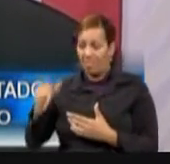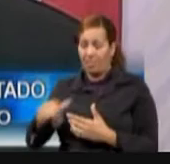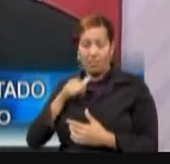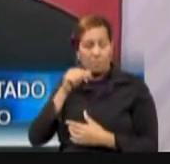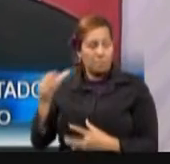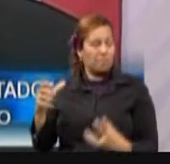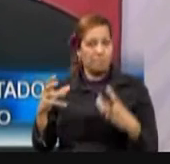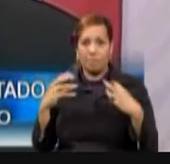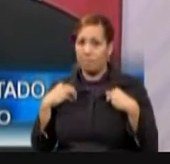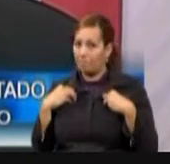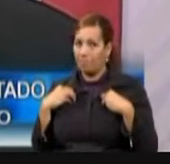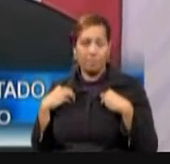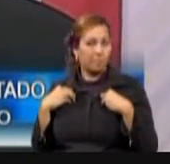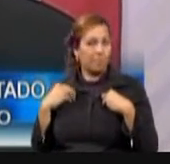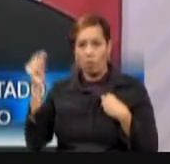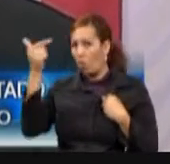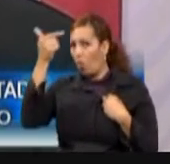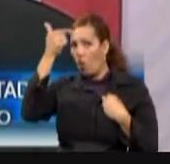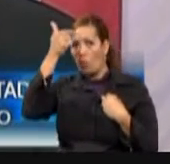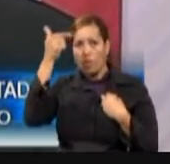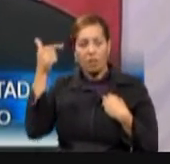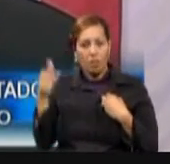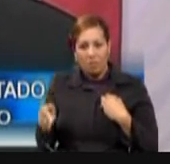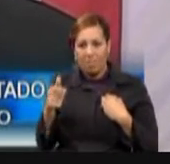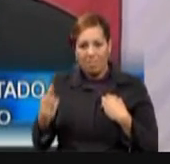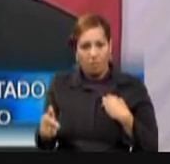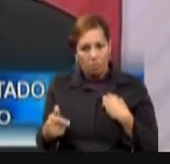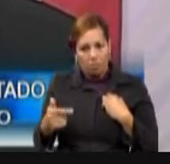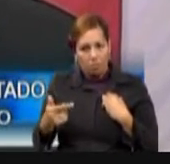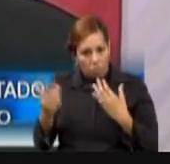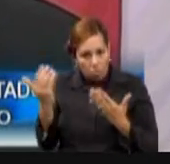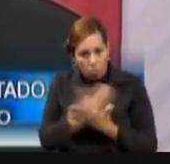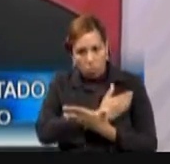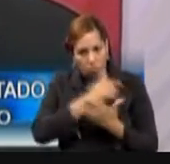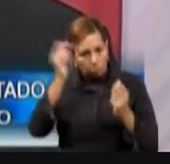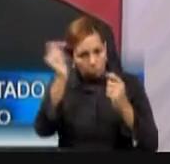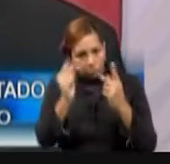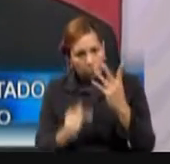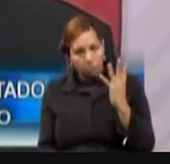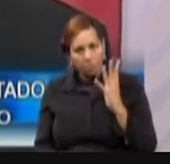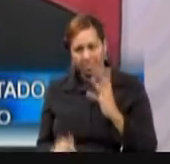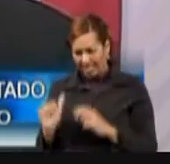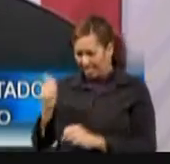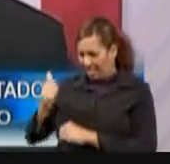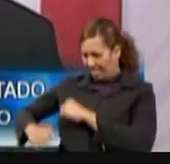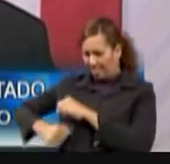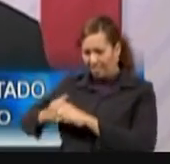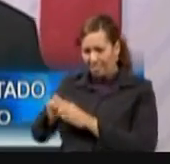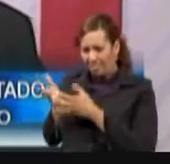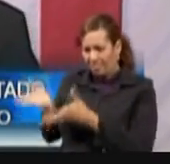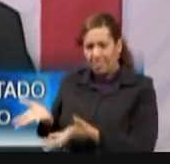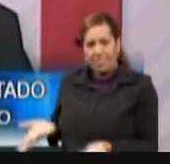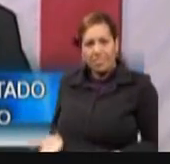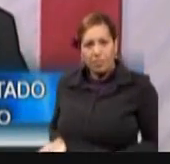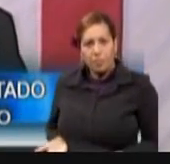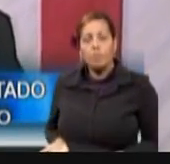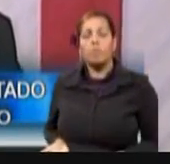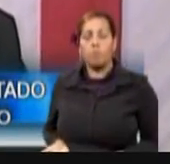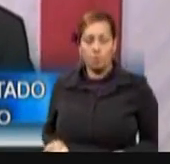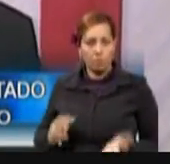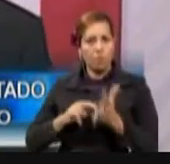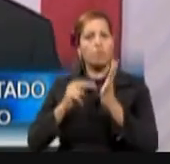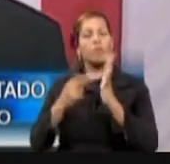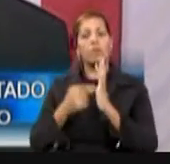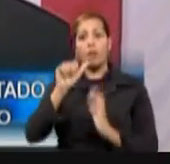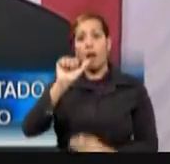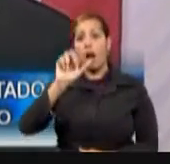inaceptable que el Gobierno no lo haya puesto al día en esta última década. Por ello, la Administración de